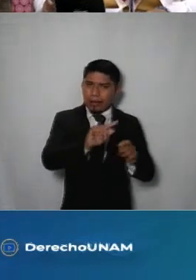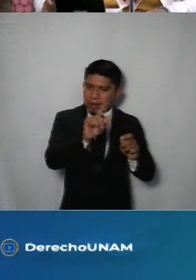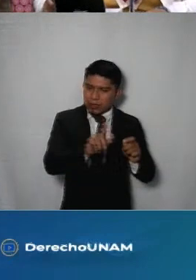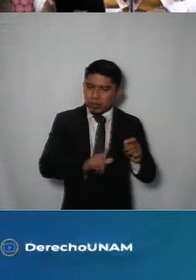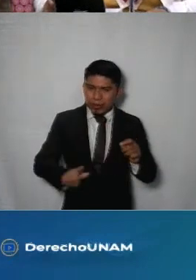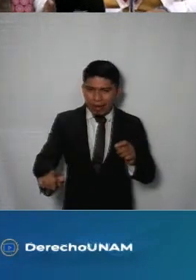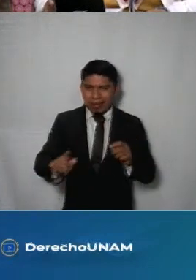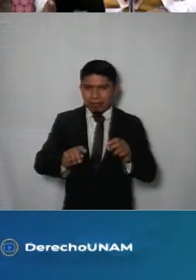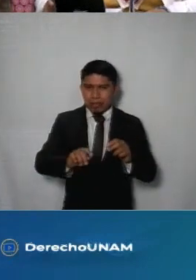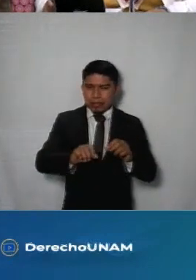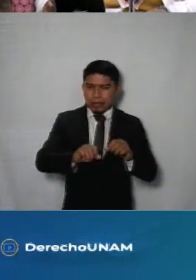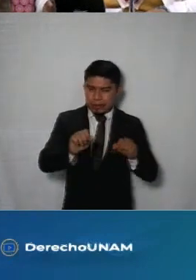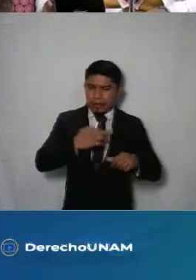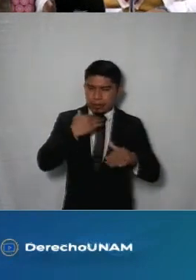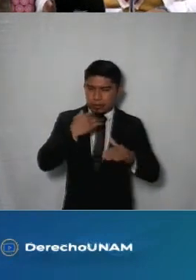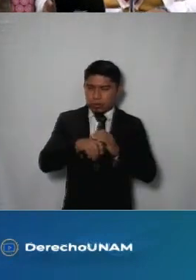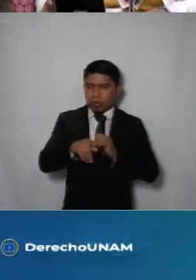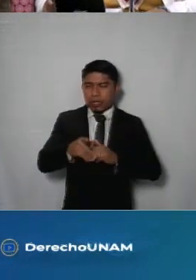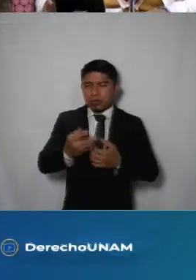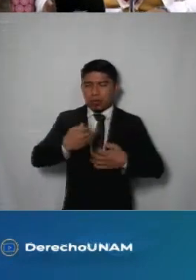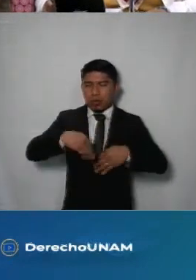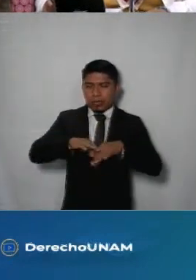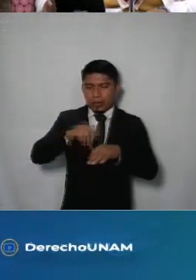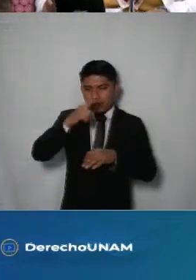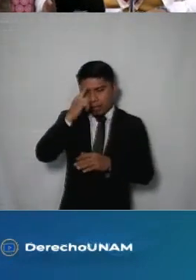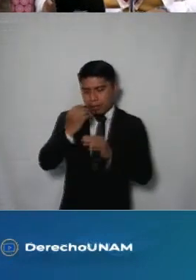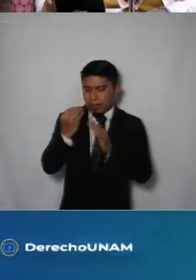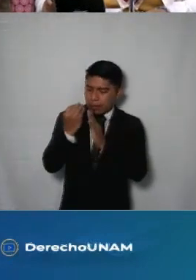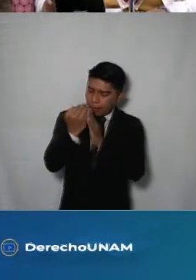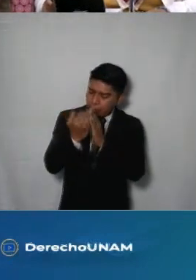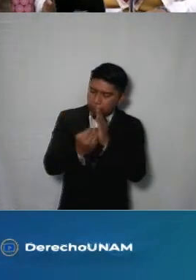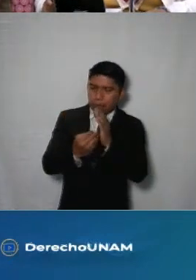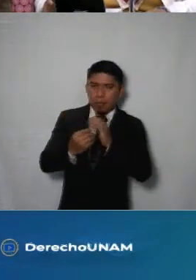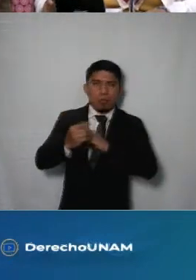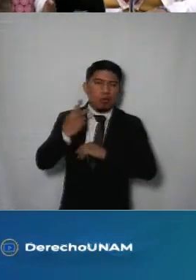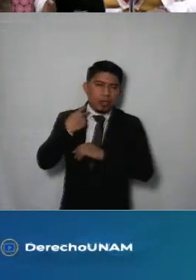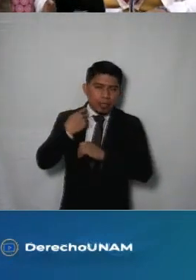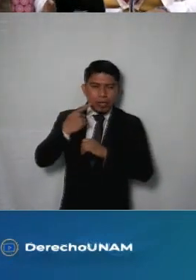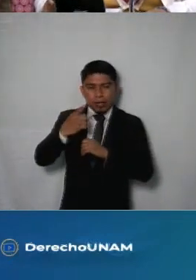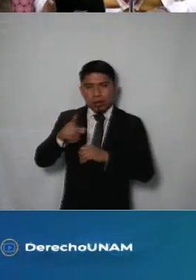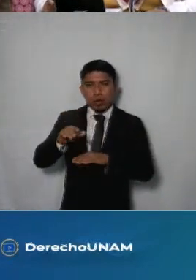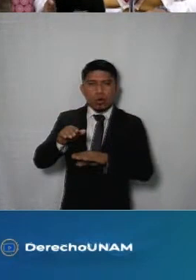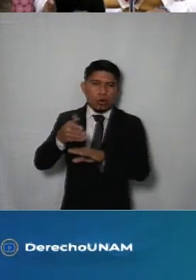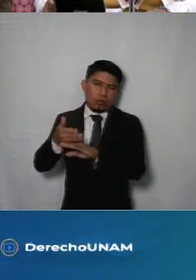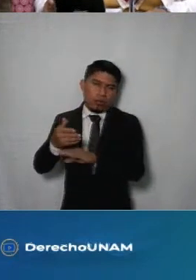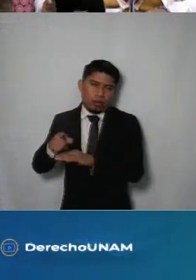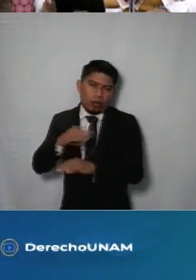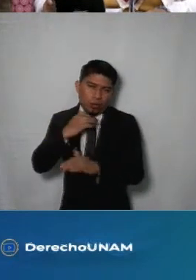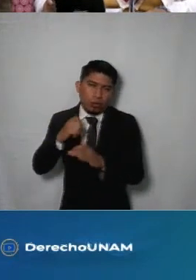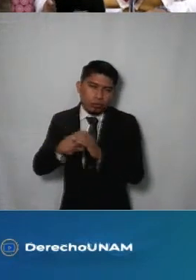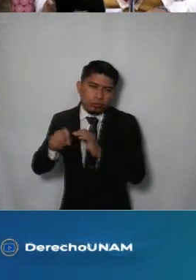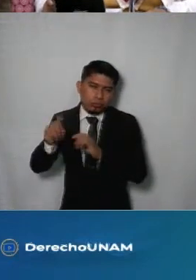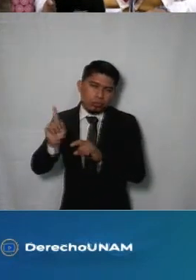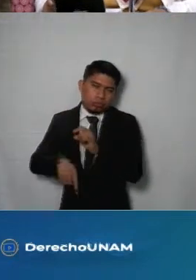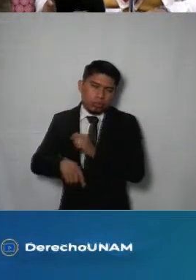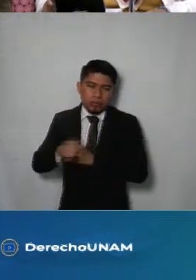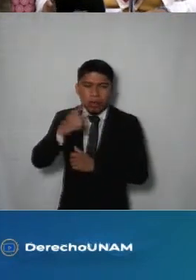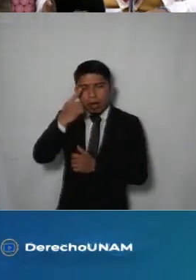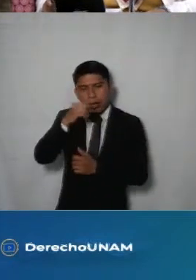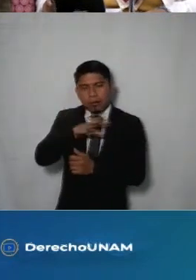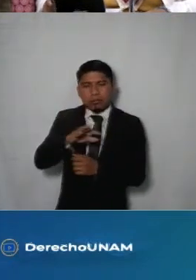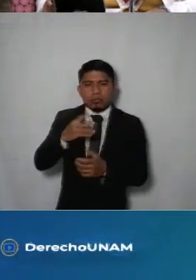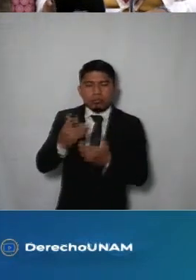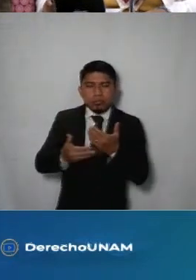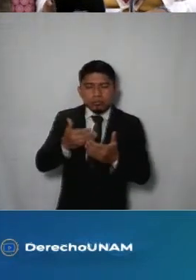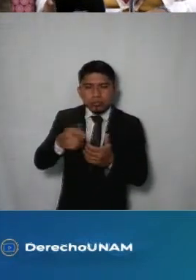desempeñan un papel crucial al establecer políticas preventivas contra la corrupción crear mecanismos eficientes